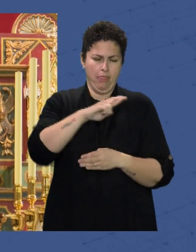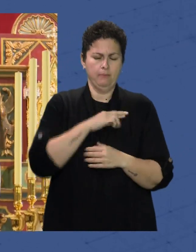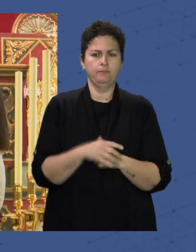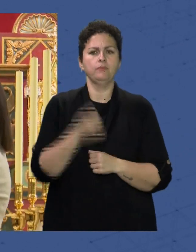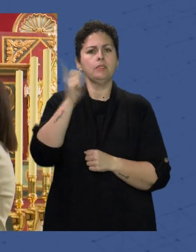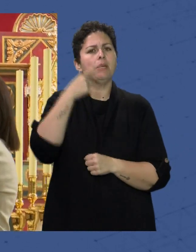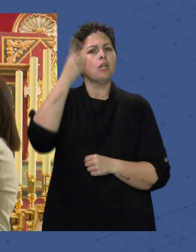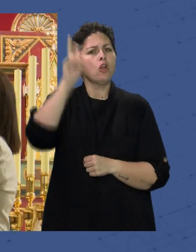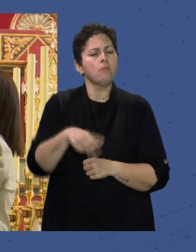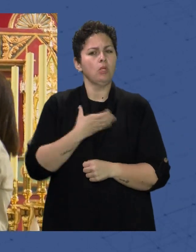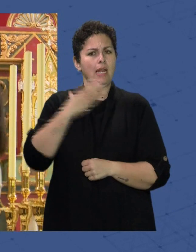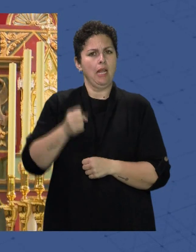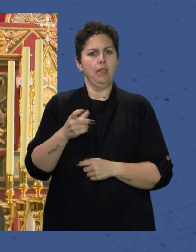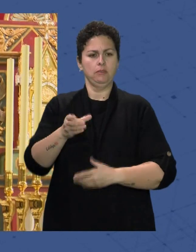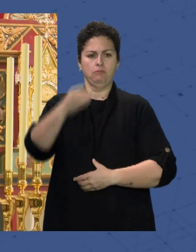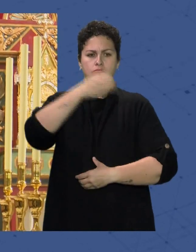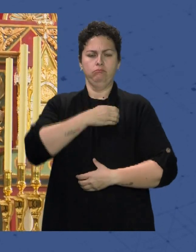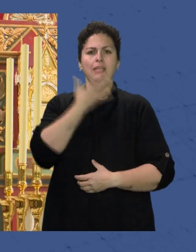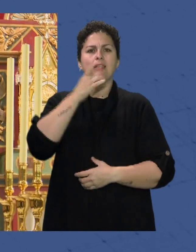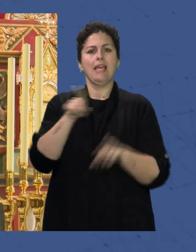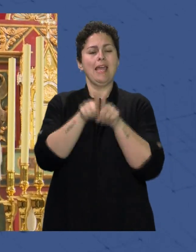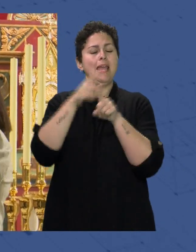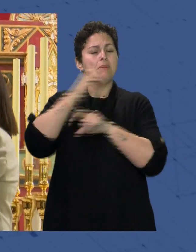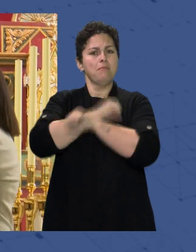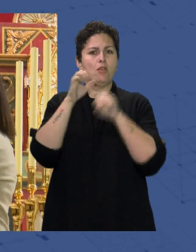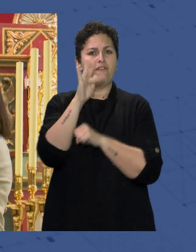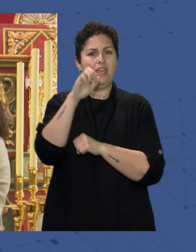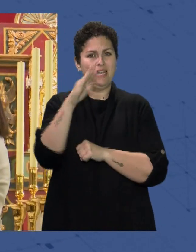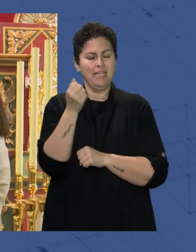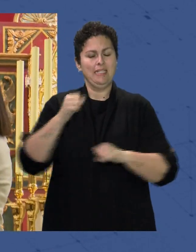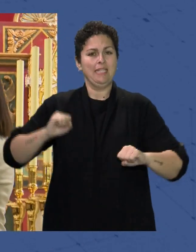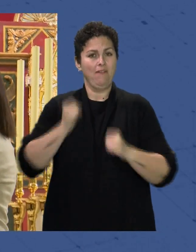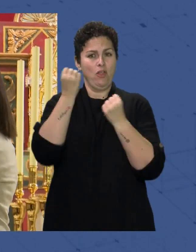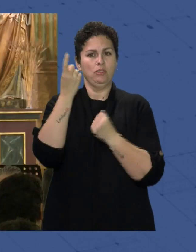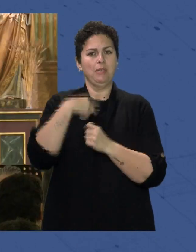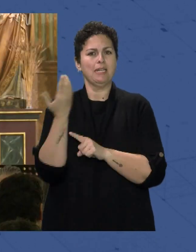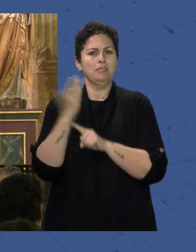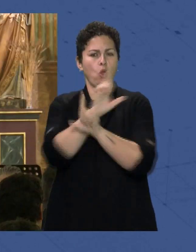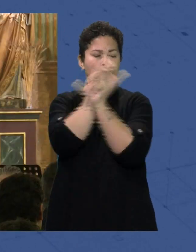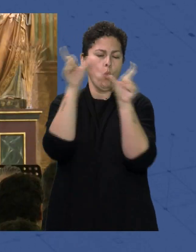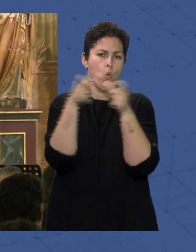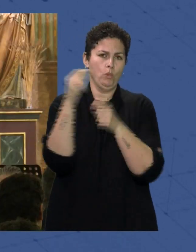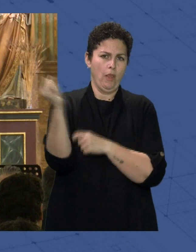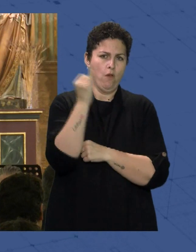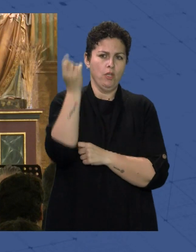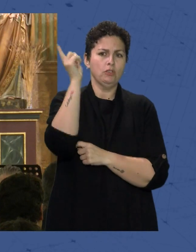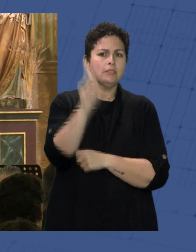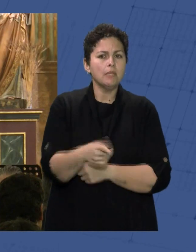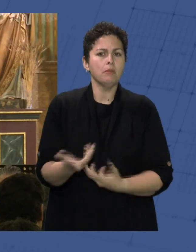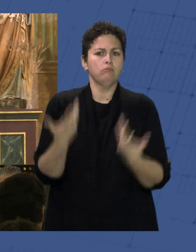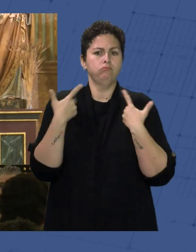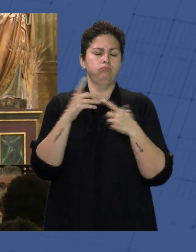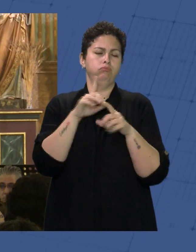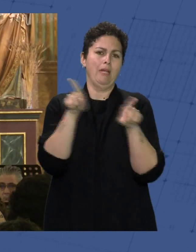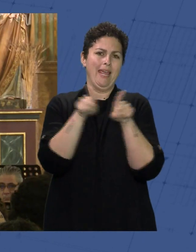Reconocimientos que la alcaldesa recibió de manos de la hermana mayor, Fini Salvador En representación de la Junta de Gobierno y del conciliario de la hermandad, Juan Antonio